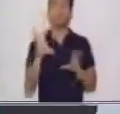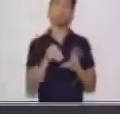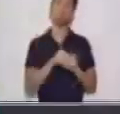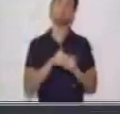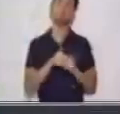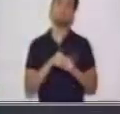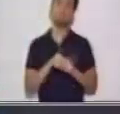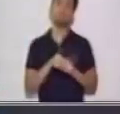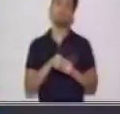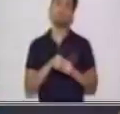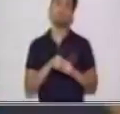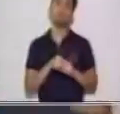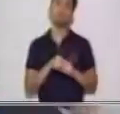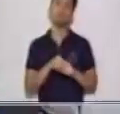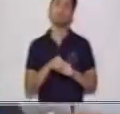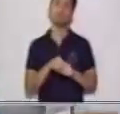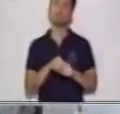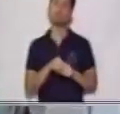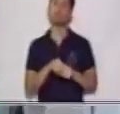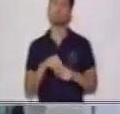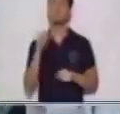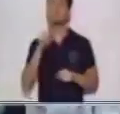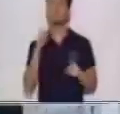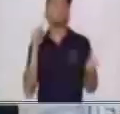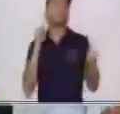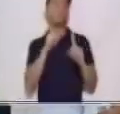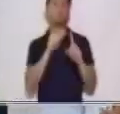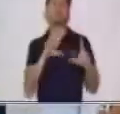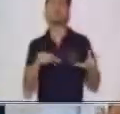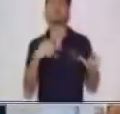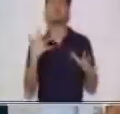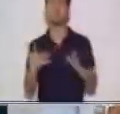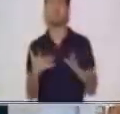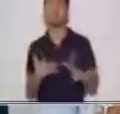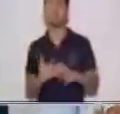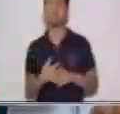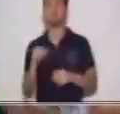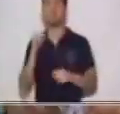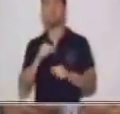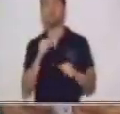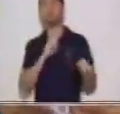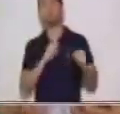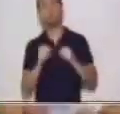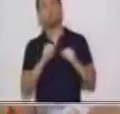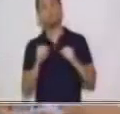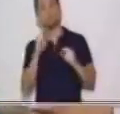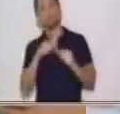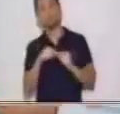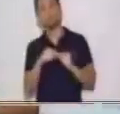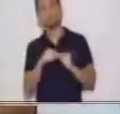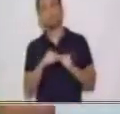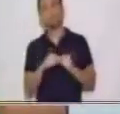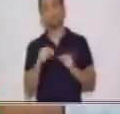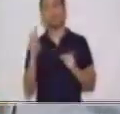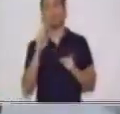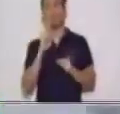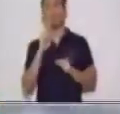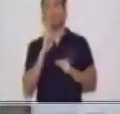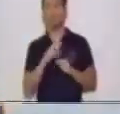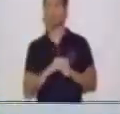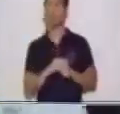pero este complemento va a ser directo, va a recaer esa acción sobre ese verbo.